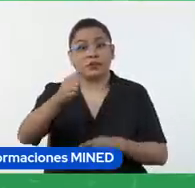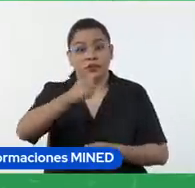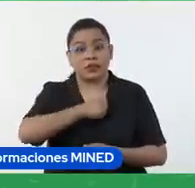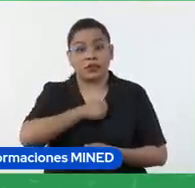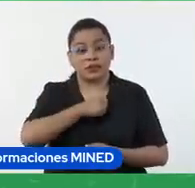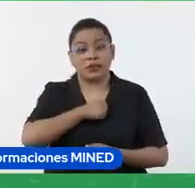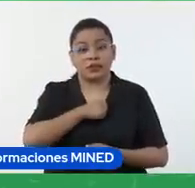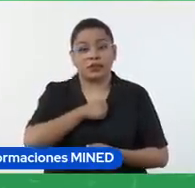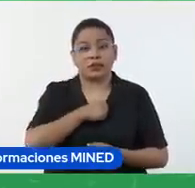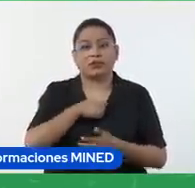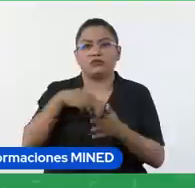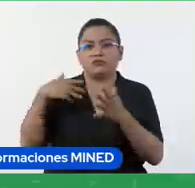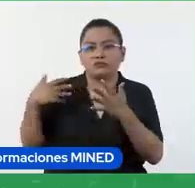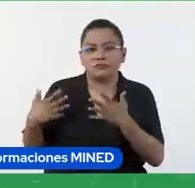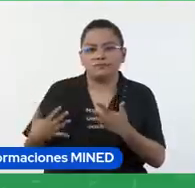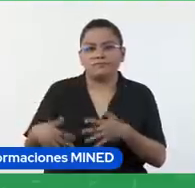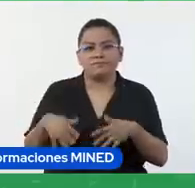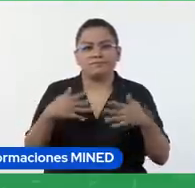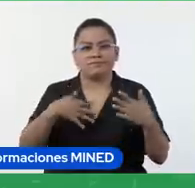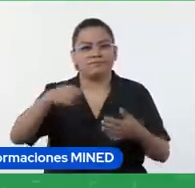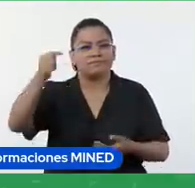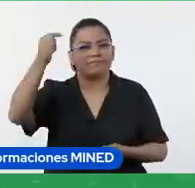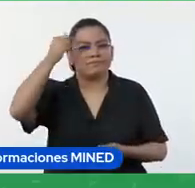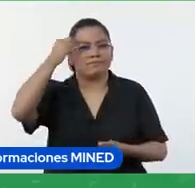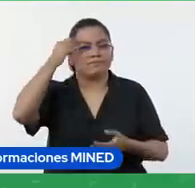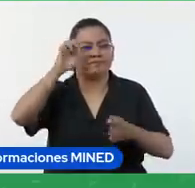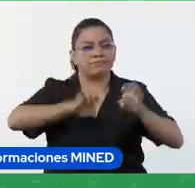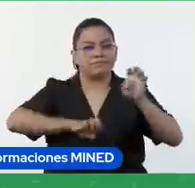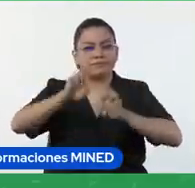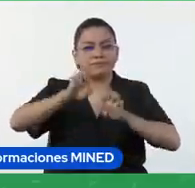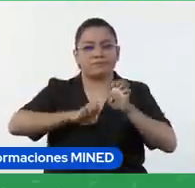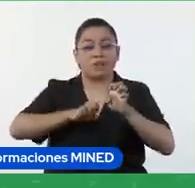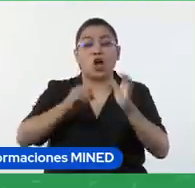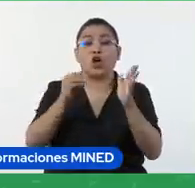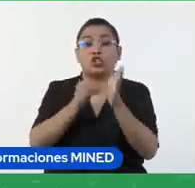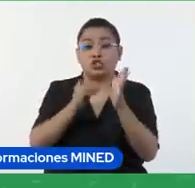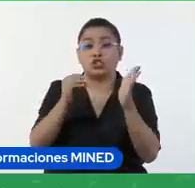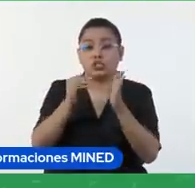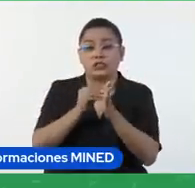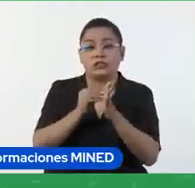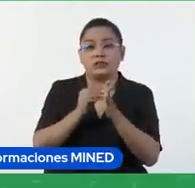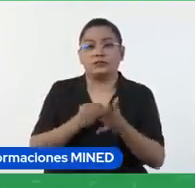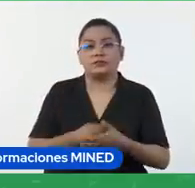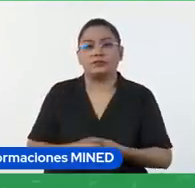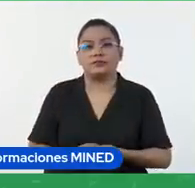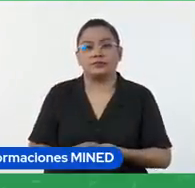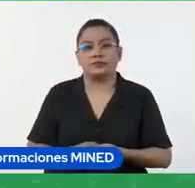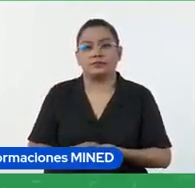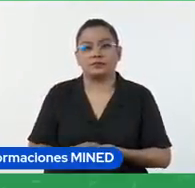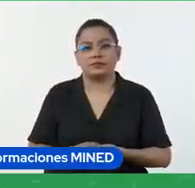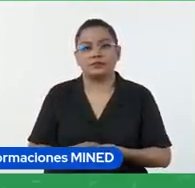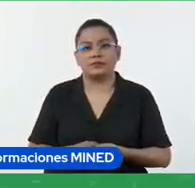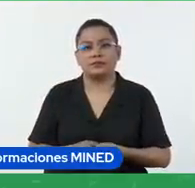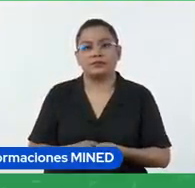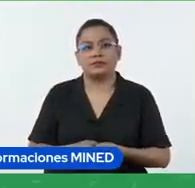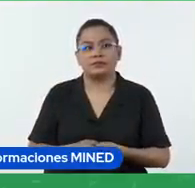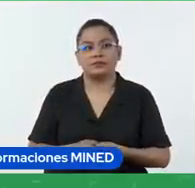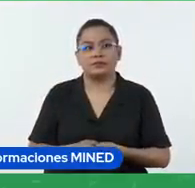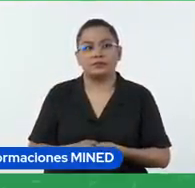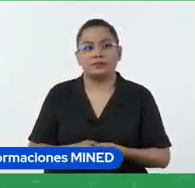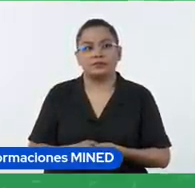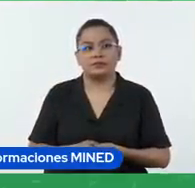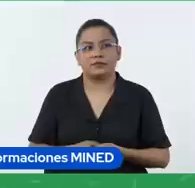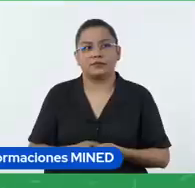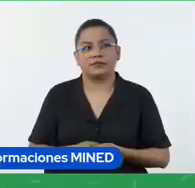una actividad pensando en una evaluación sumativa. Y aquí la voy a abrir. Así es como la